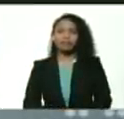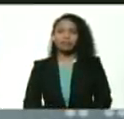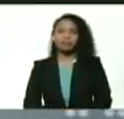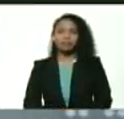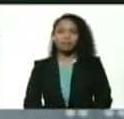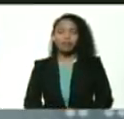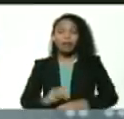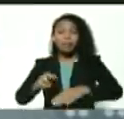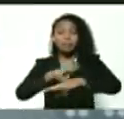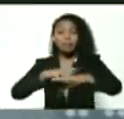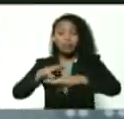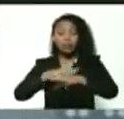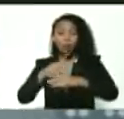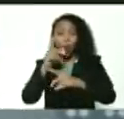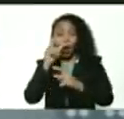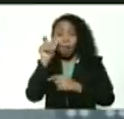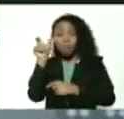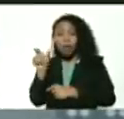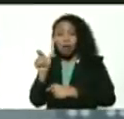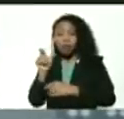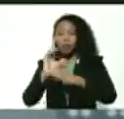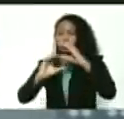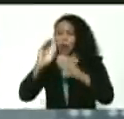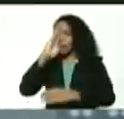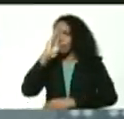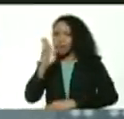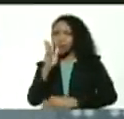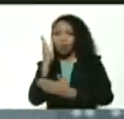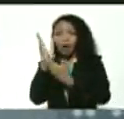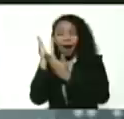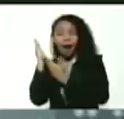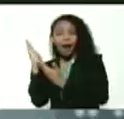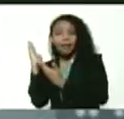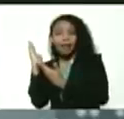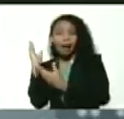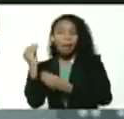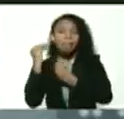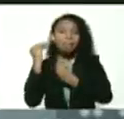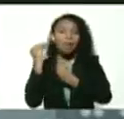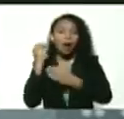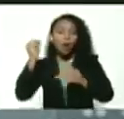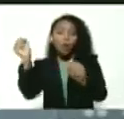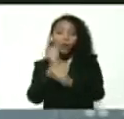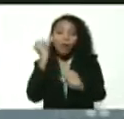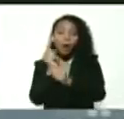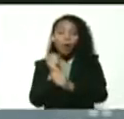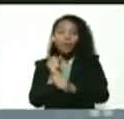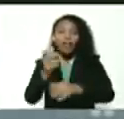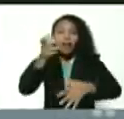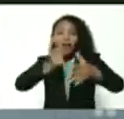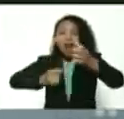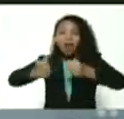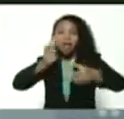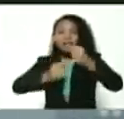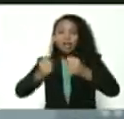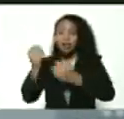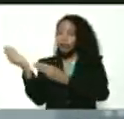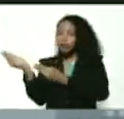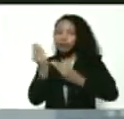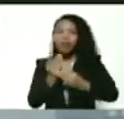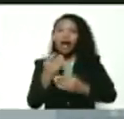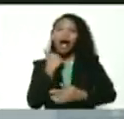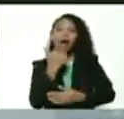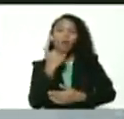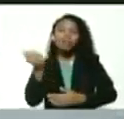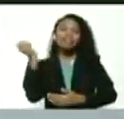ministro Jorge Márquez comuníquese directo con ella para que los trabajadores de la tribula sandes me hagan llegar todas sus quejas